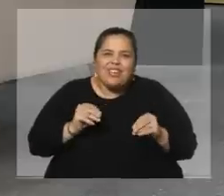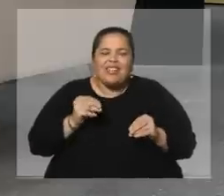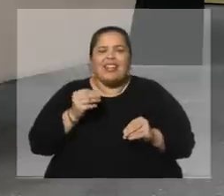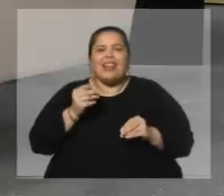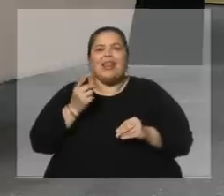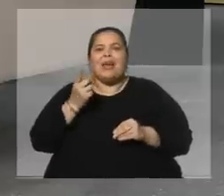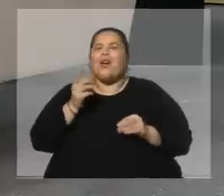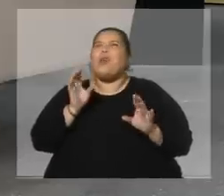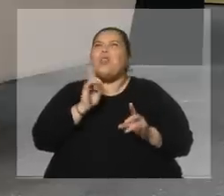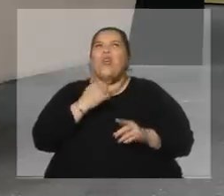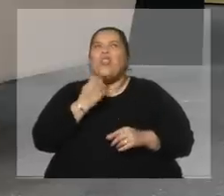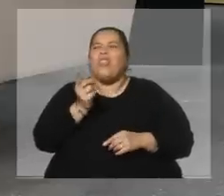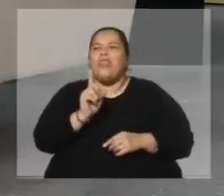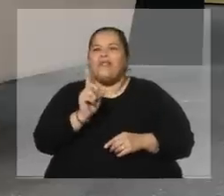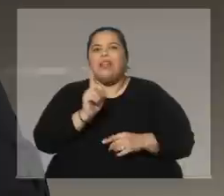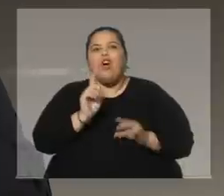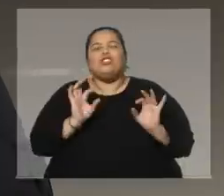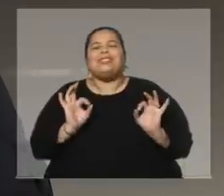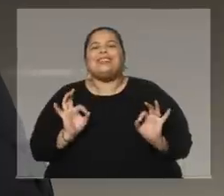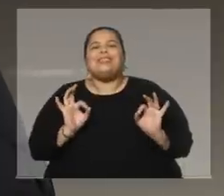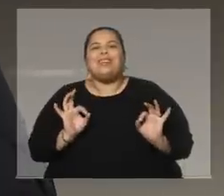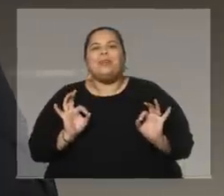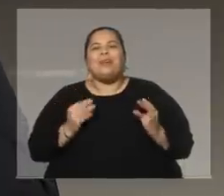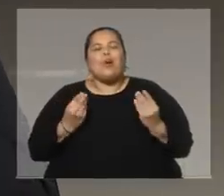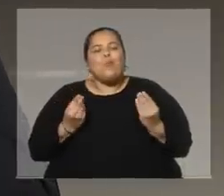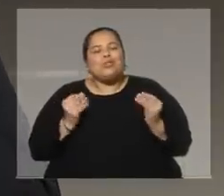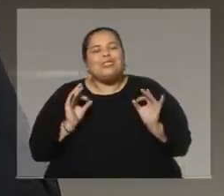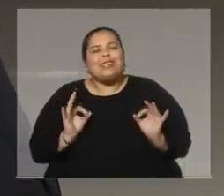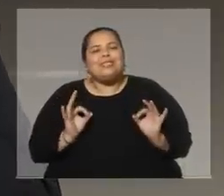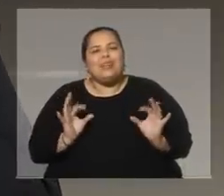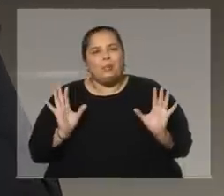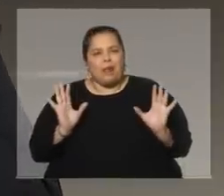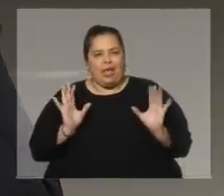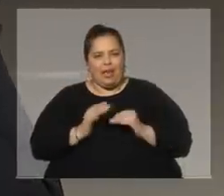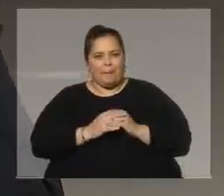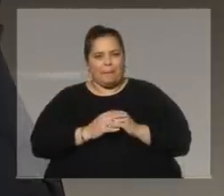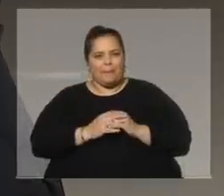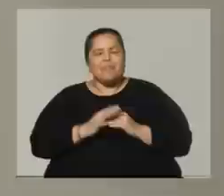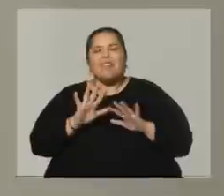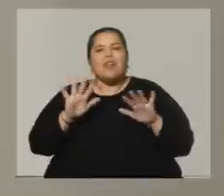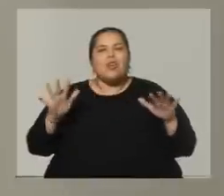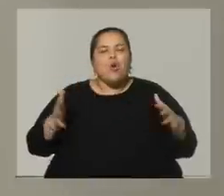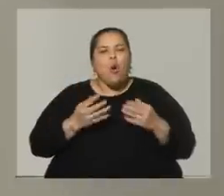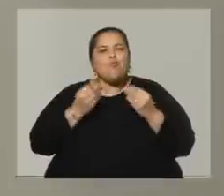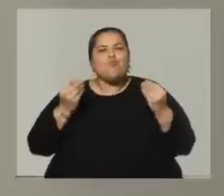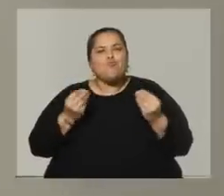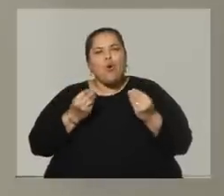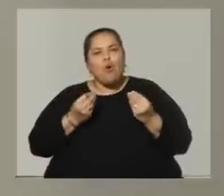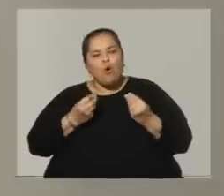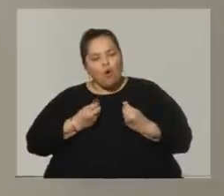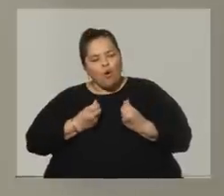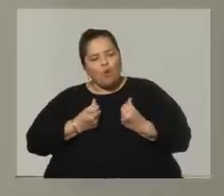notado sensible. Y cuando digo sensible, no te digo sensible en el arte, en la literatura. No. Sensible